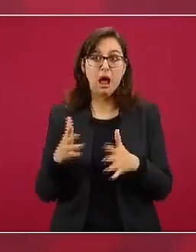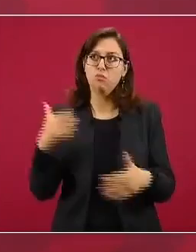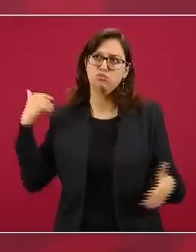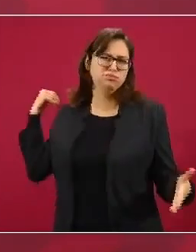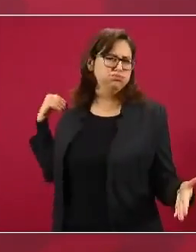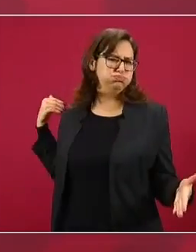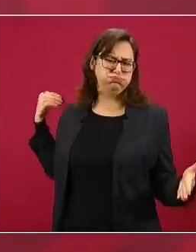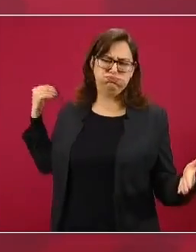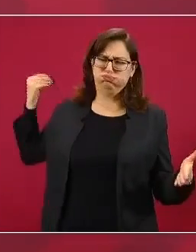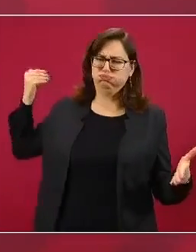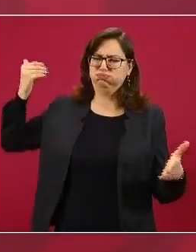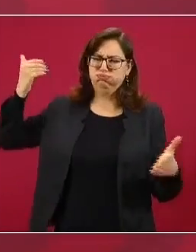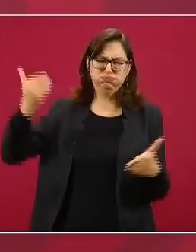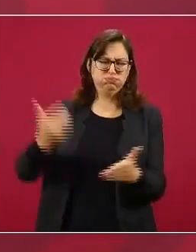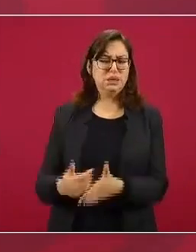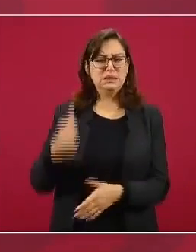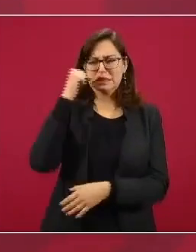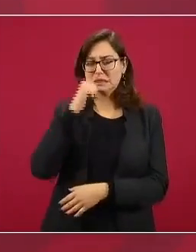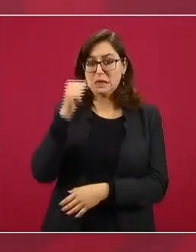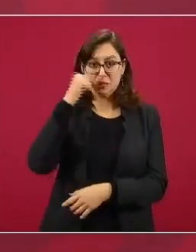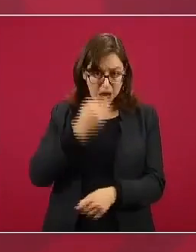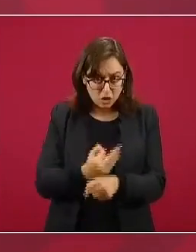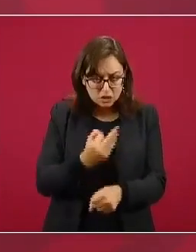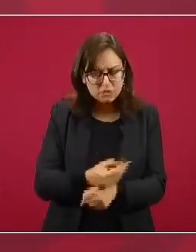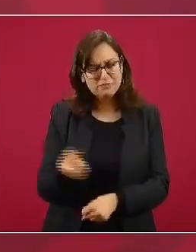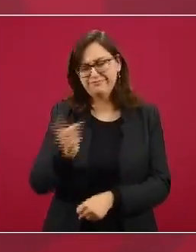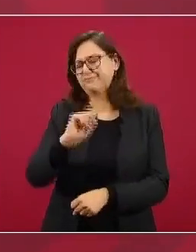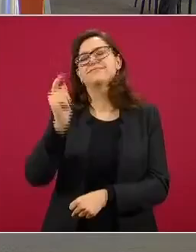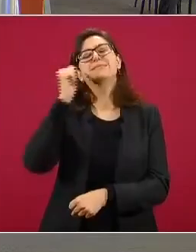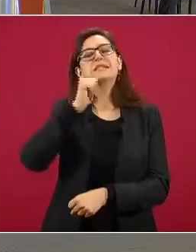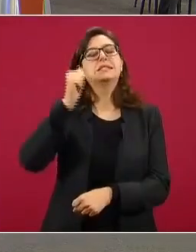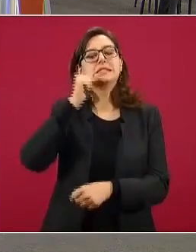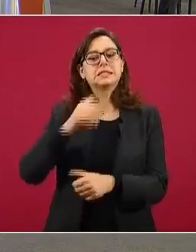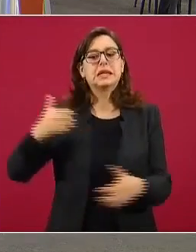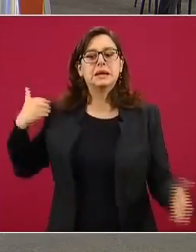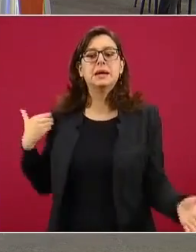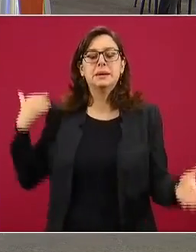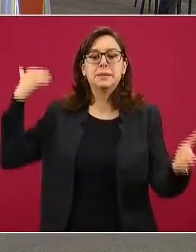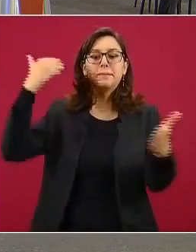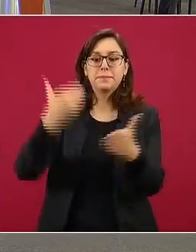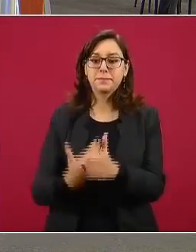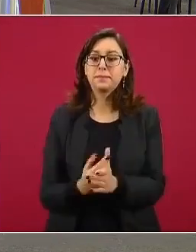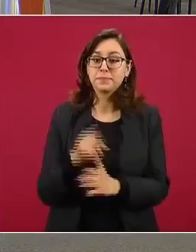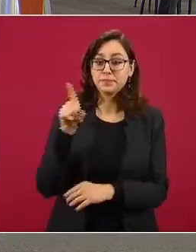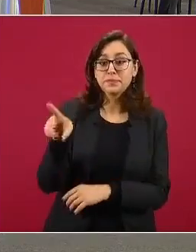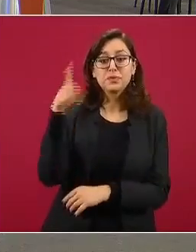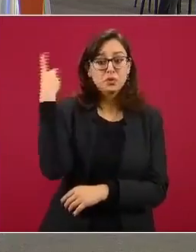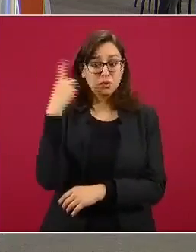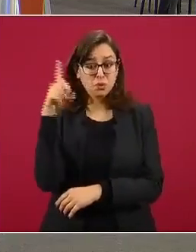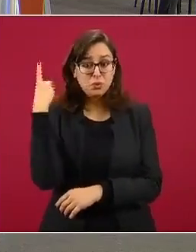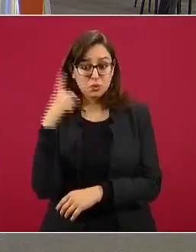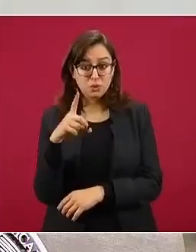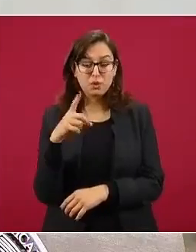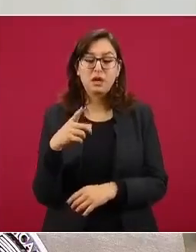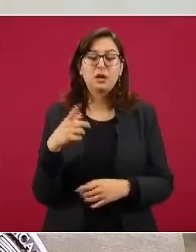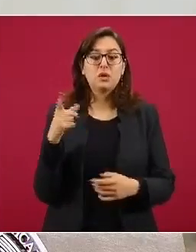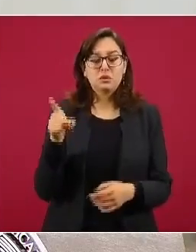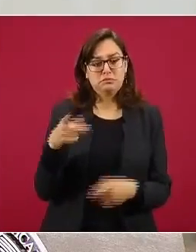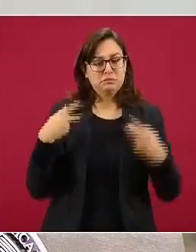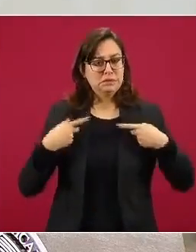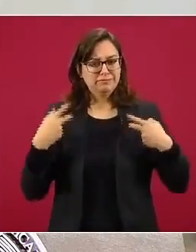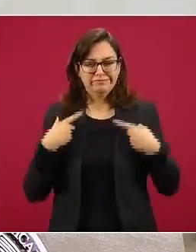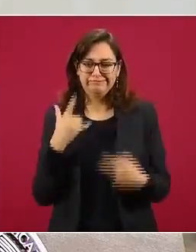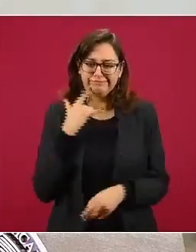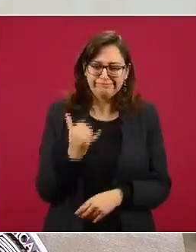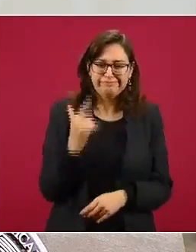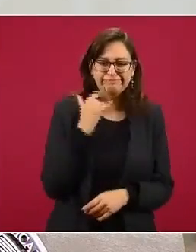estamos hablando de este periodo en particular. Y el personal de salud del Estado de Durango, pues ha hecho un esfuerzo extremo por